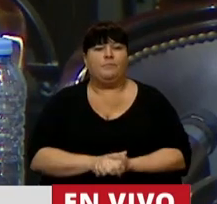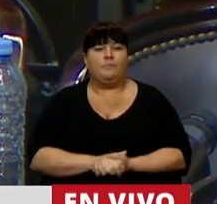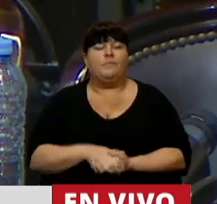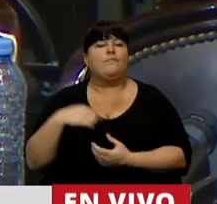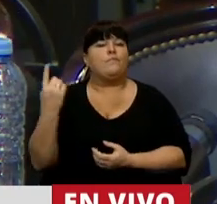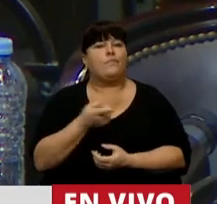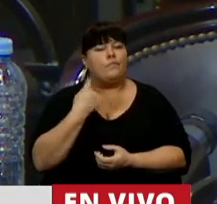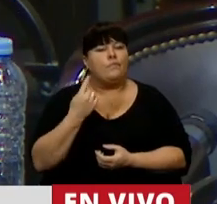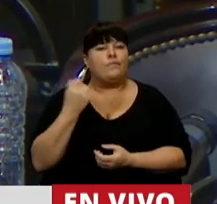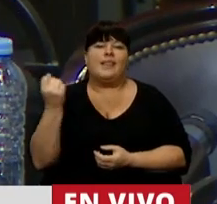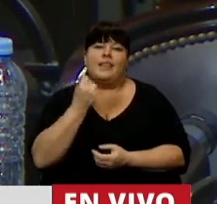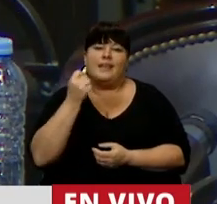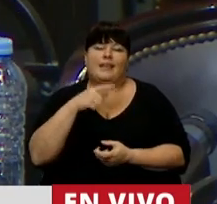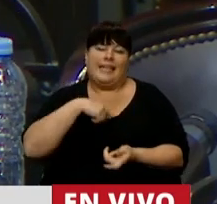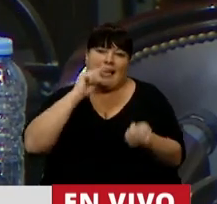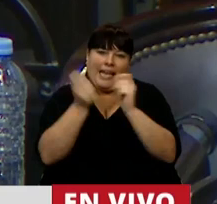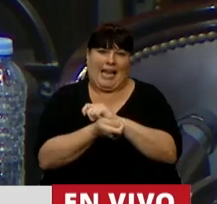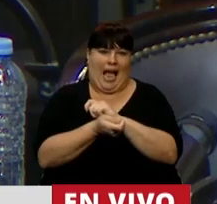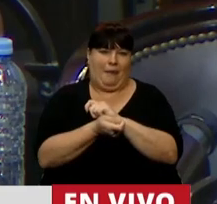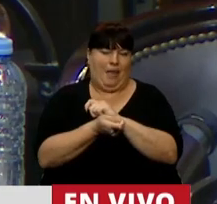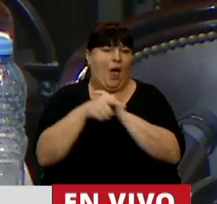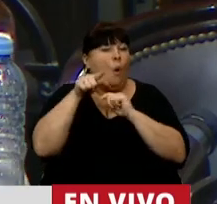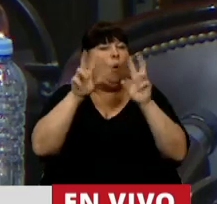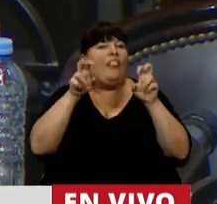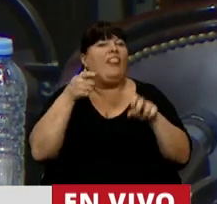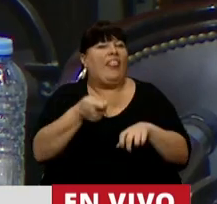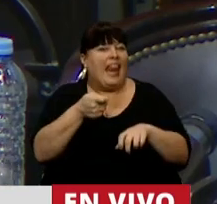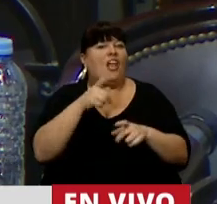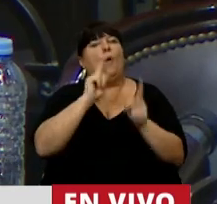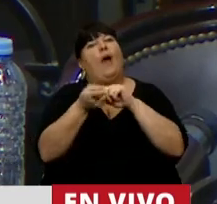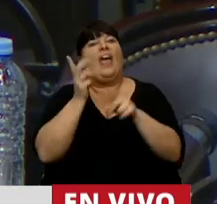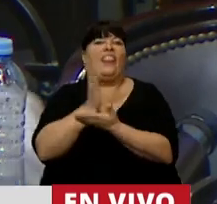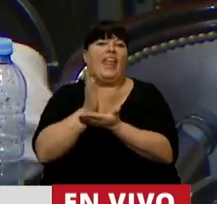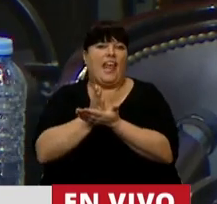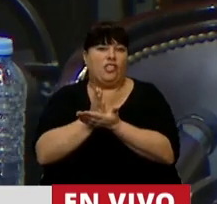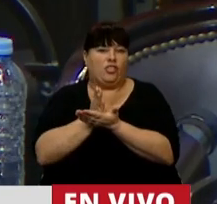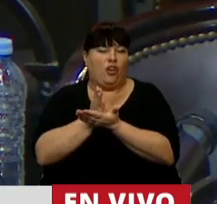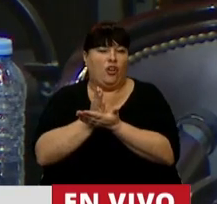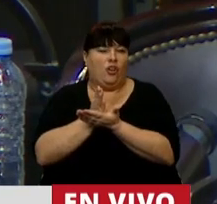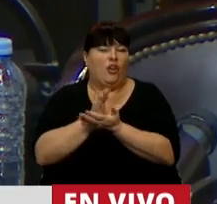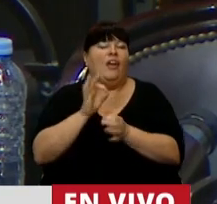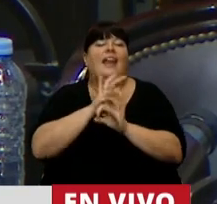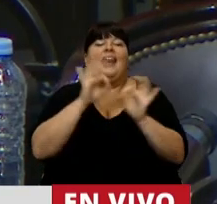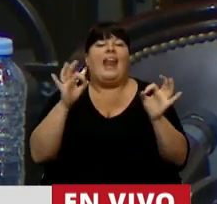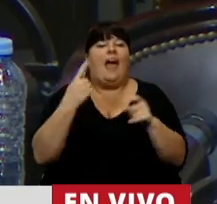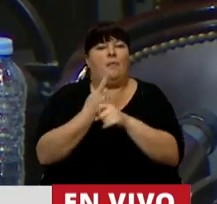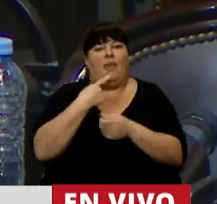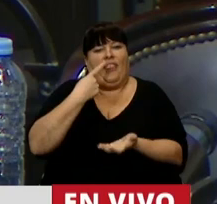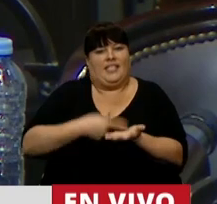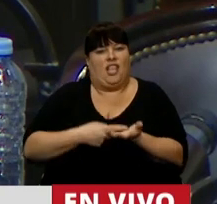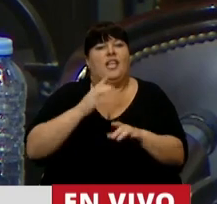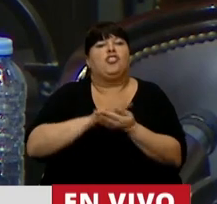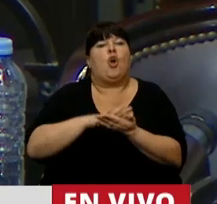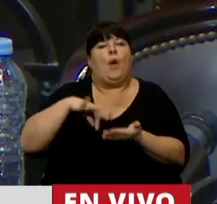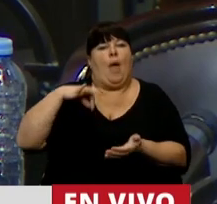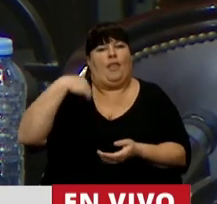estamos intentando transformar un delito en un derecho. Nadie puede decidir sobre